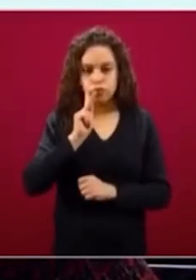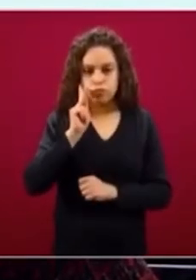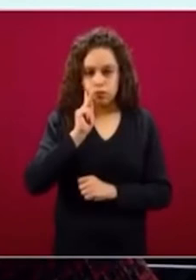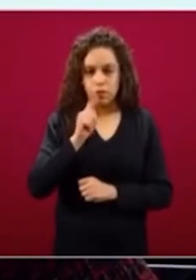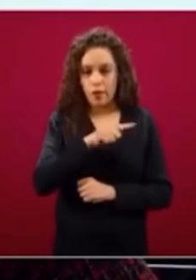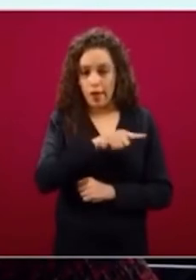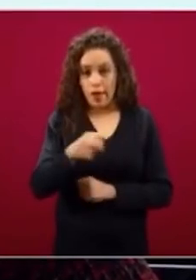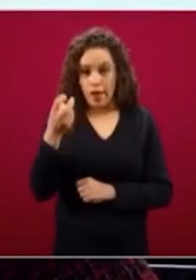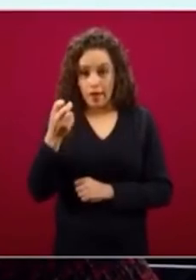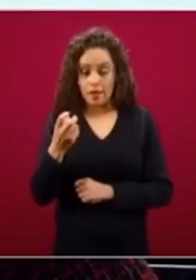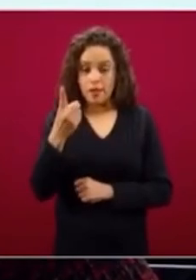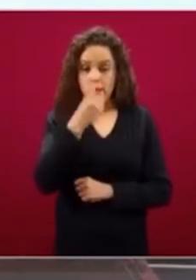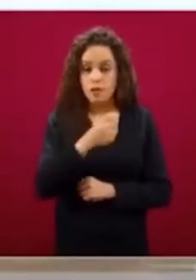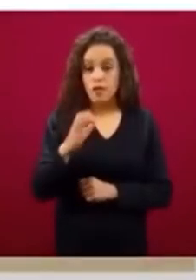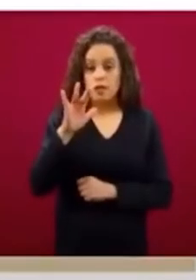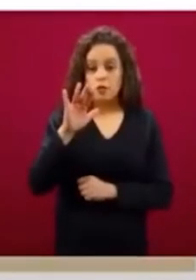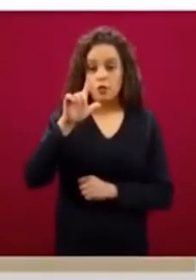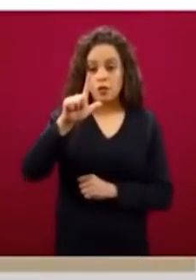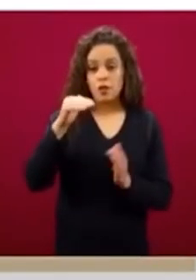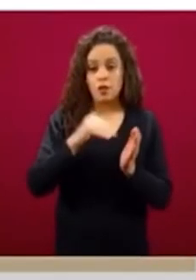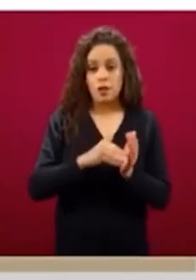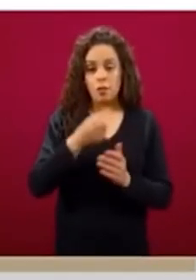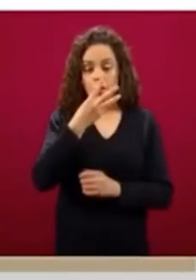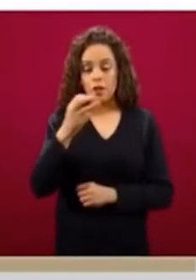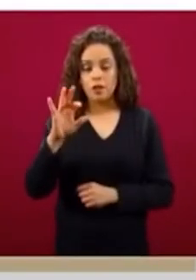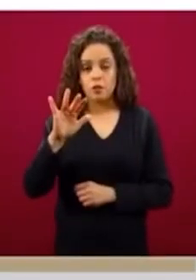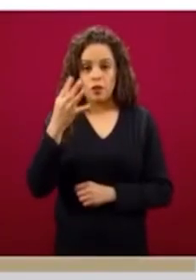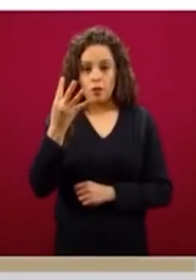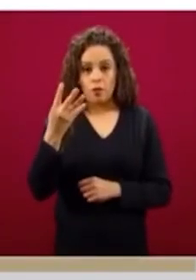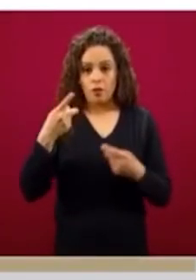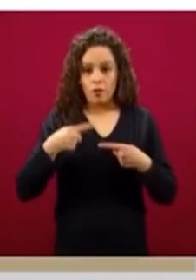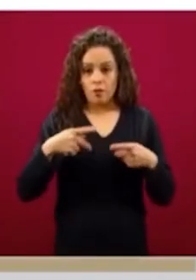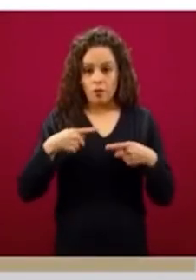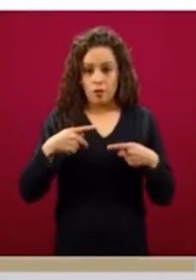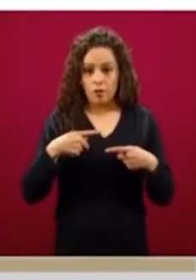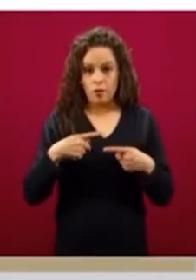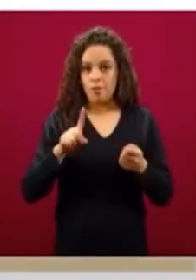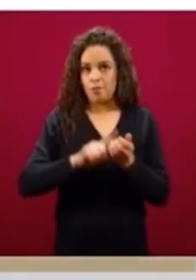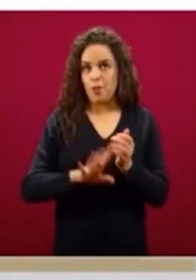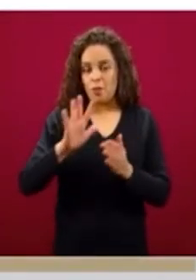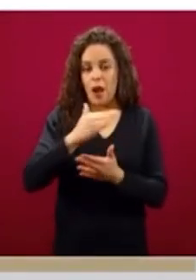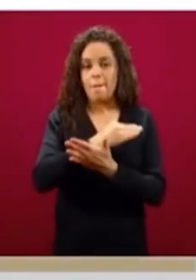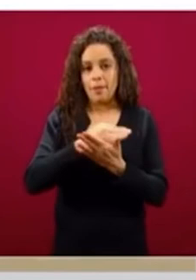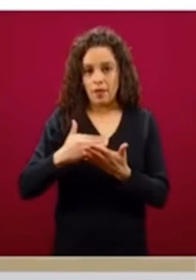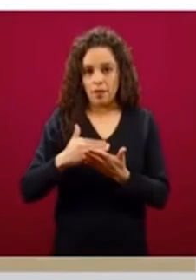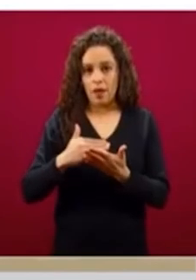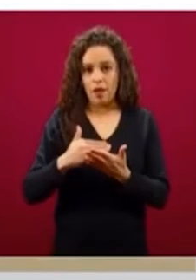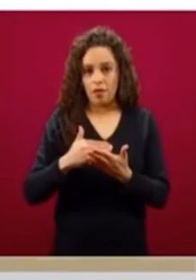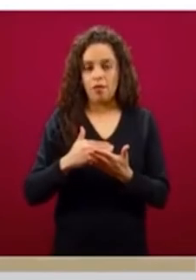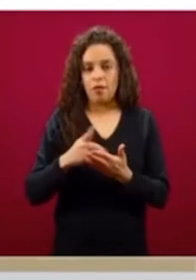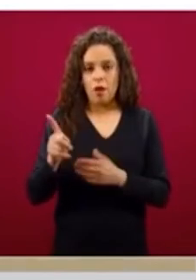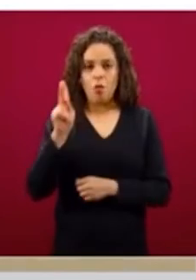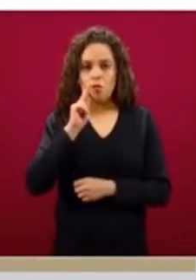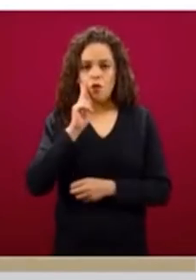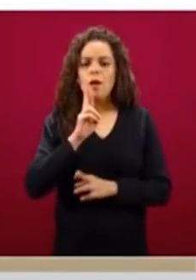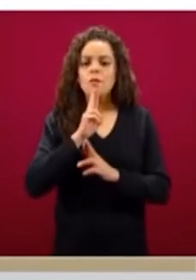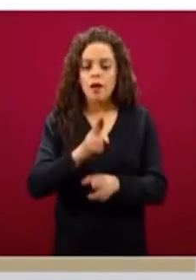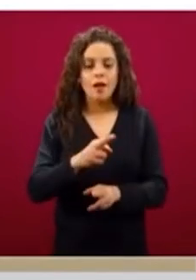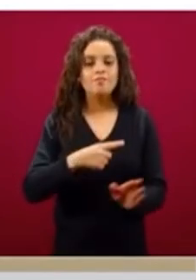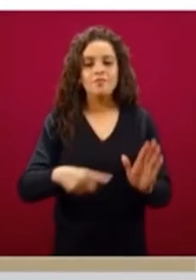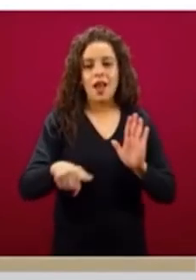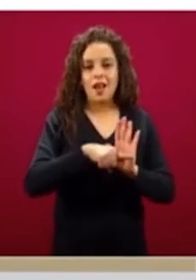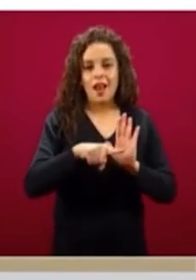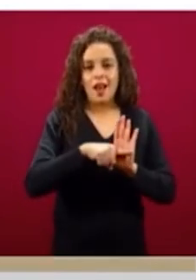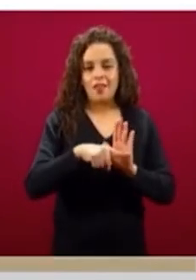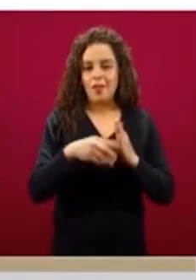157 mil 354, prácticamente la mitad, han salido negativas a la prueba de SARS